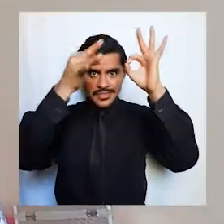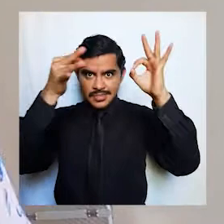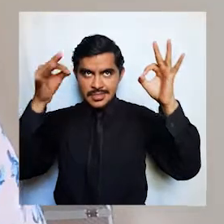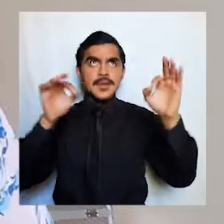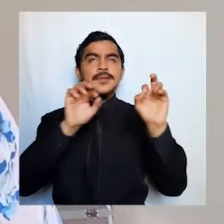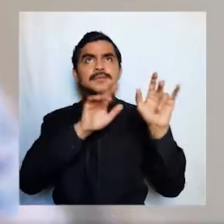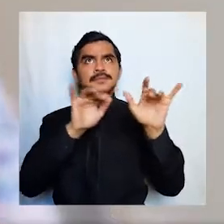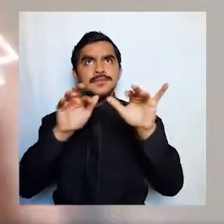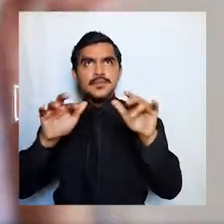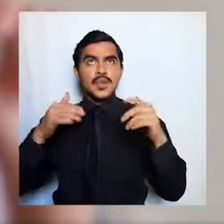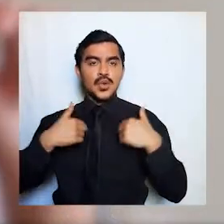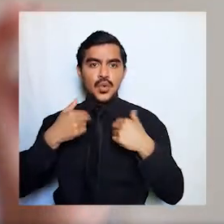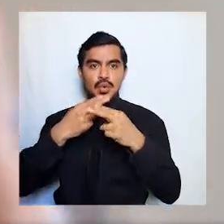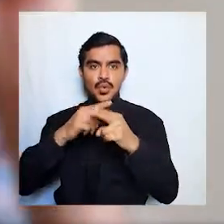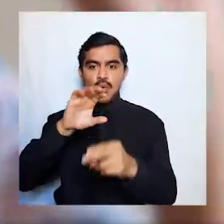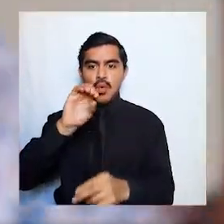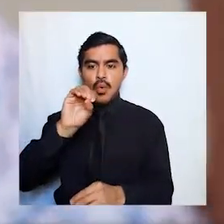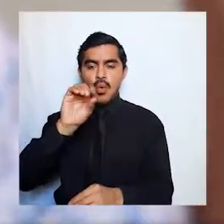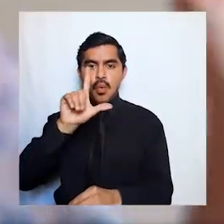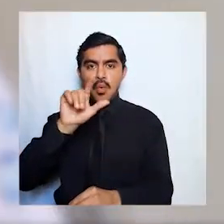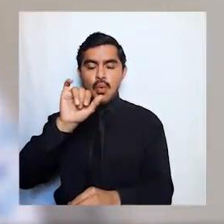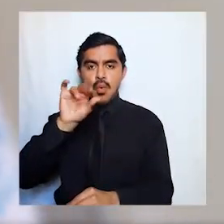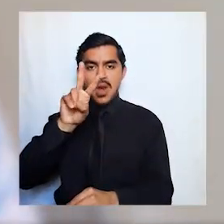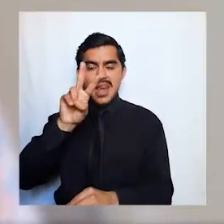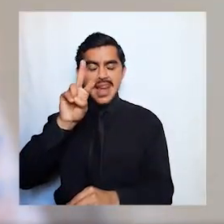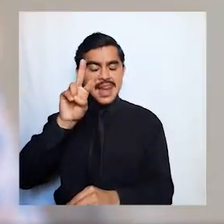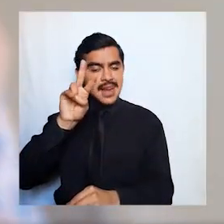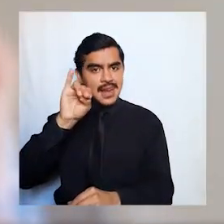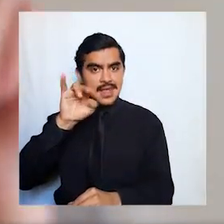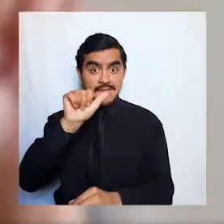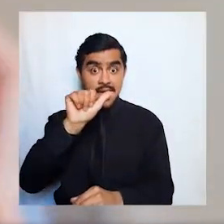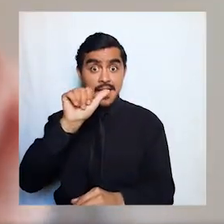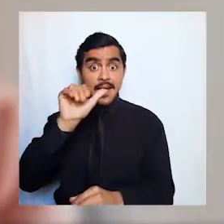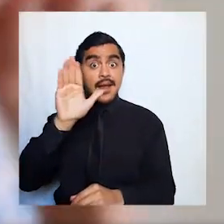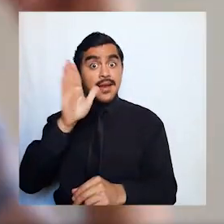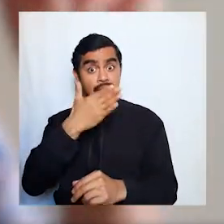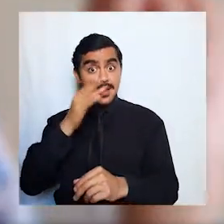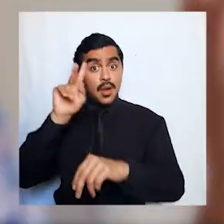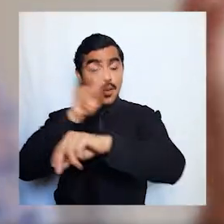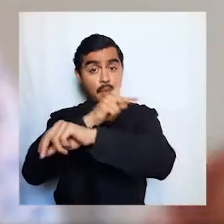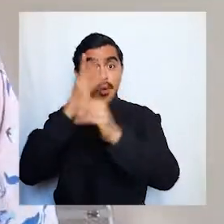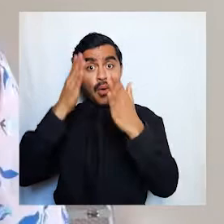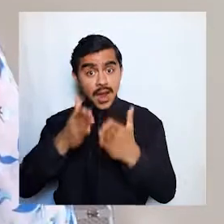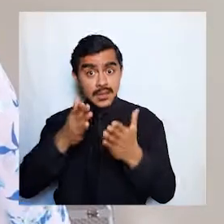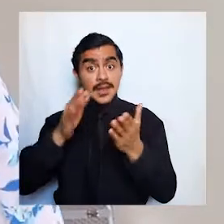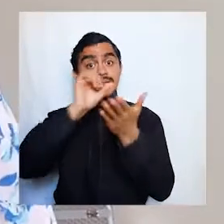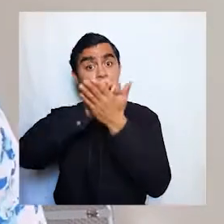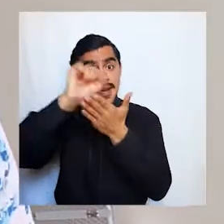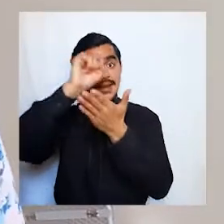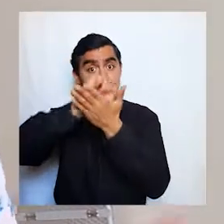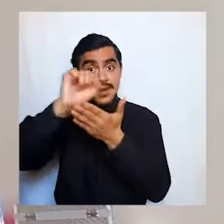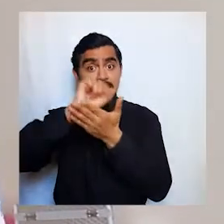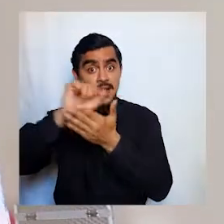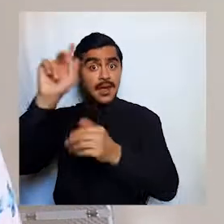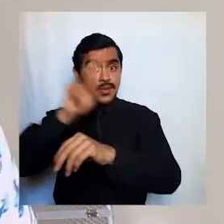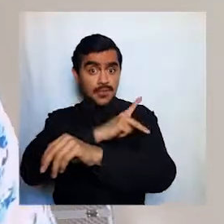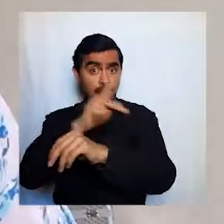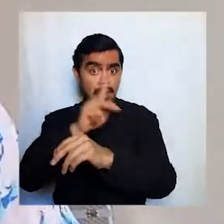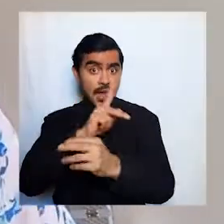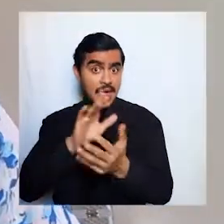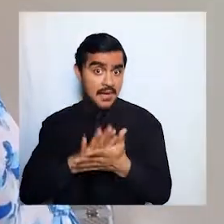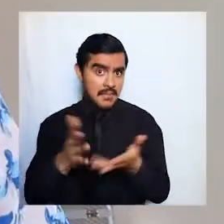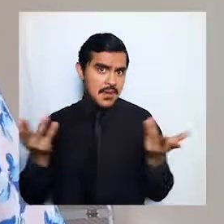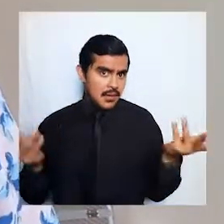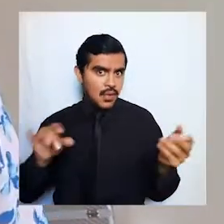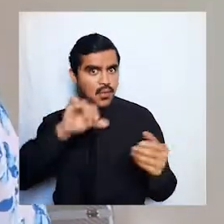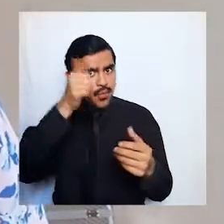perfil Olivia la poética poemas cada semana ese puede ser otro